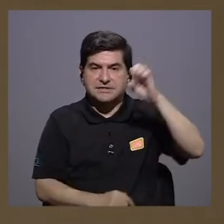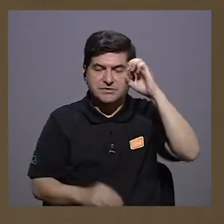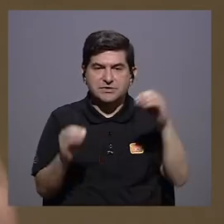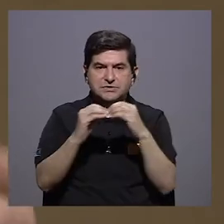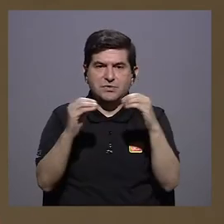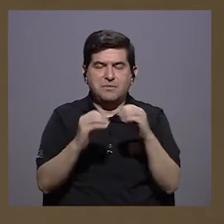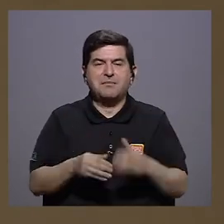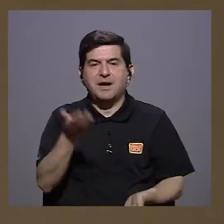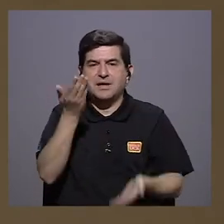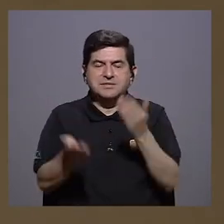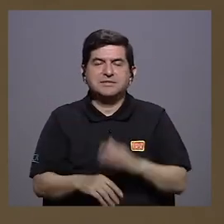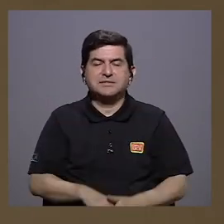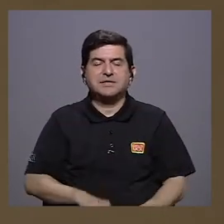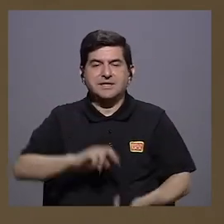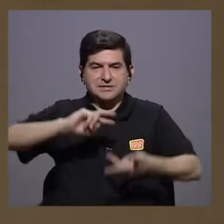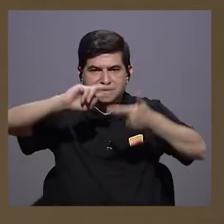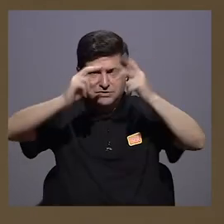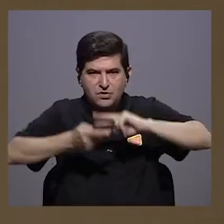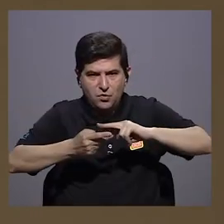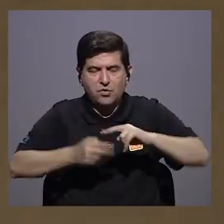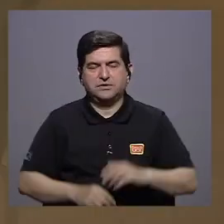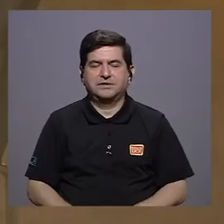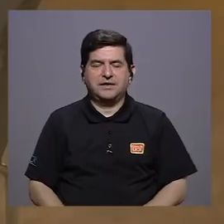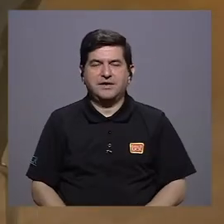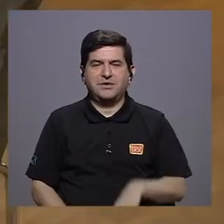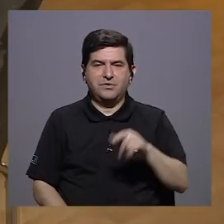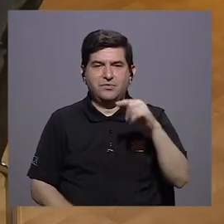europeo, parecen más una copa rebosante. Exactamente.